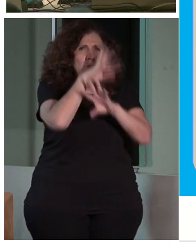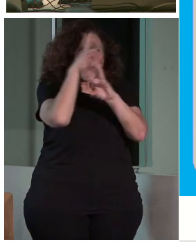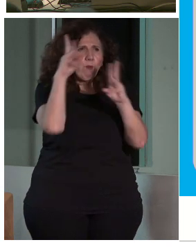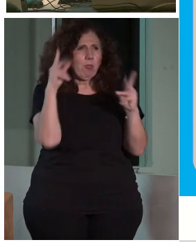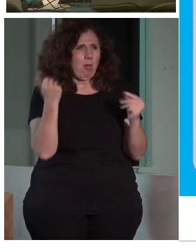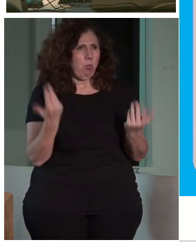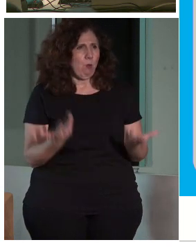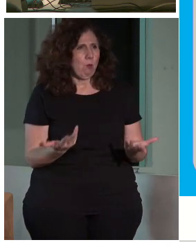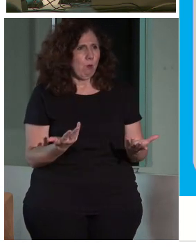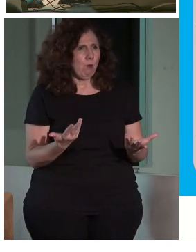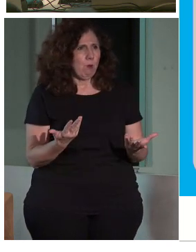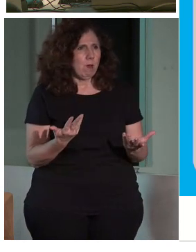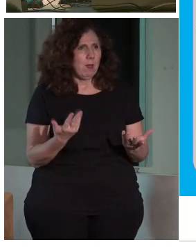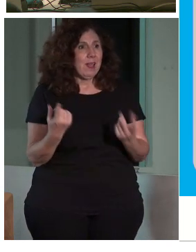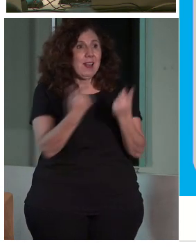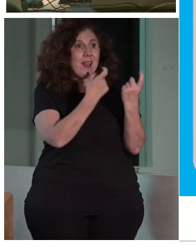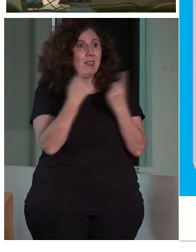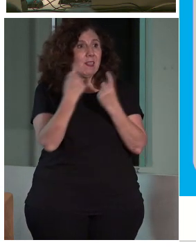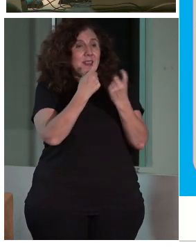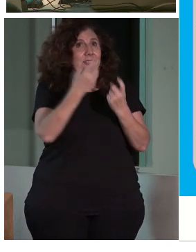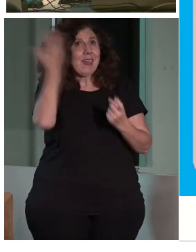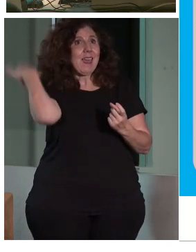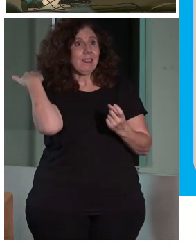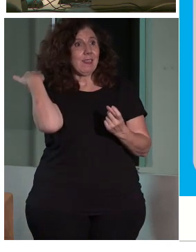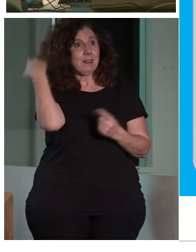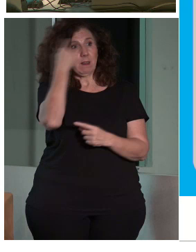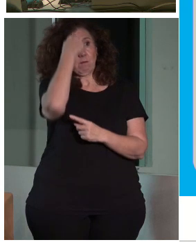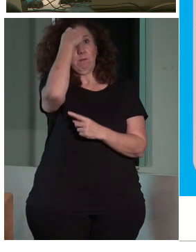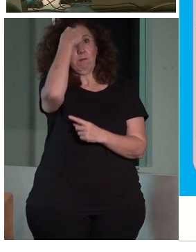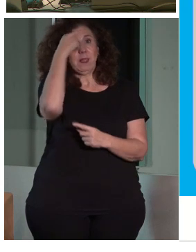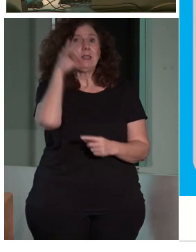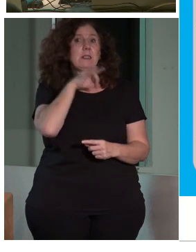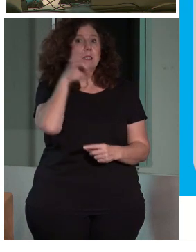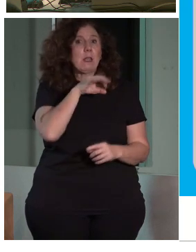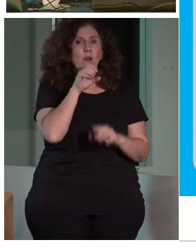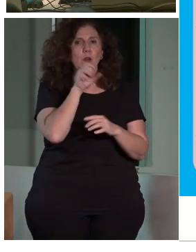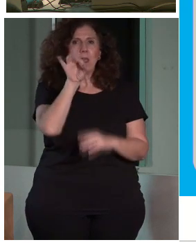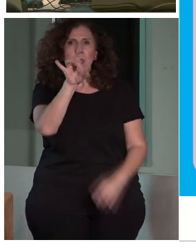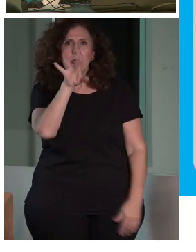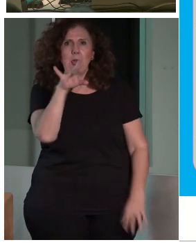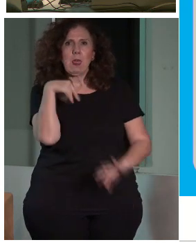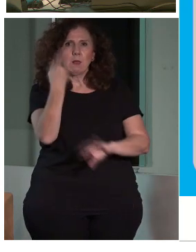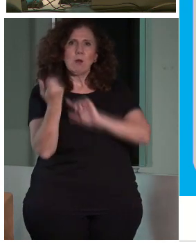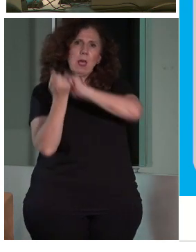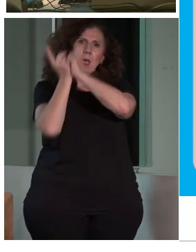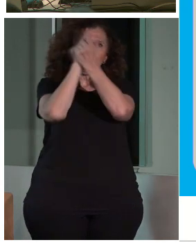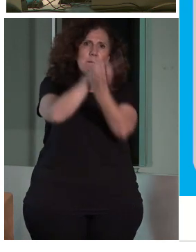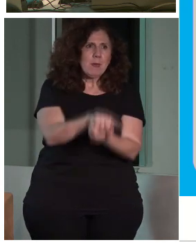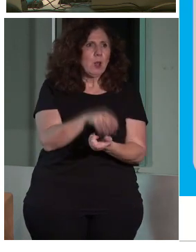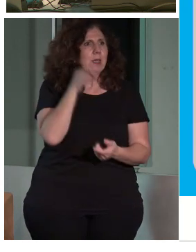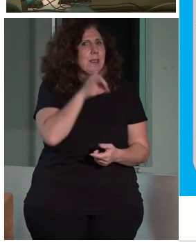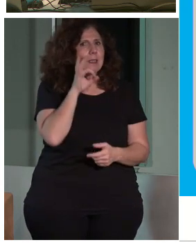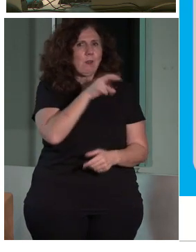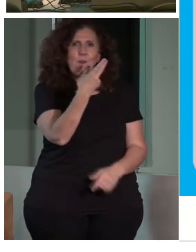que contemplábamos en el siglo XV han cambiado, cambiaron en el siglo XX, porque era necesario, como